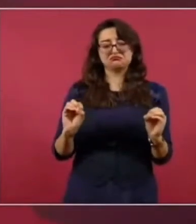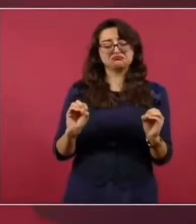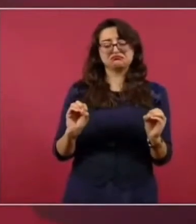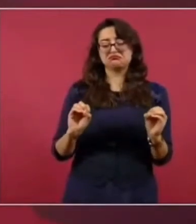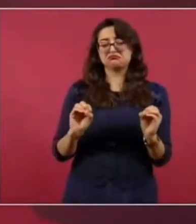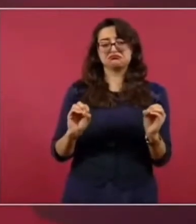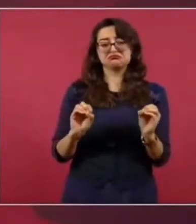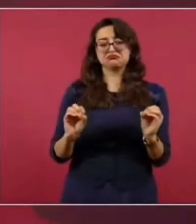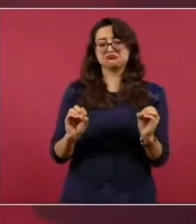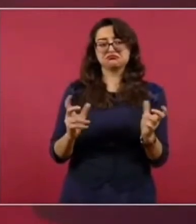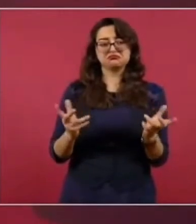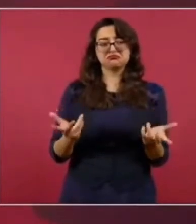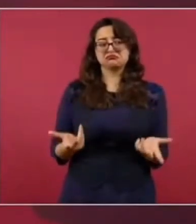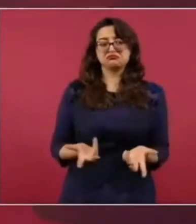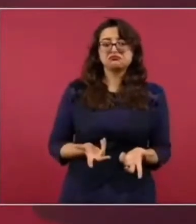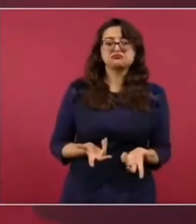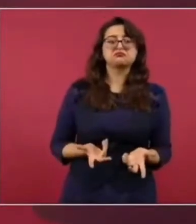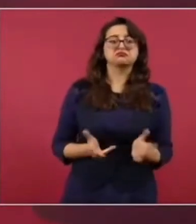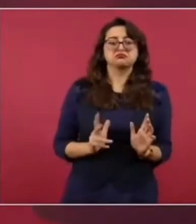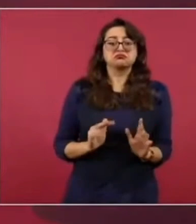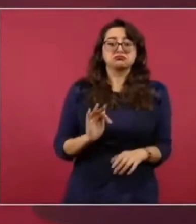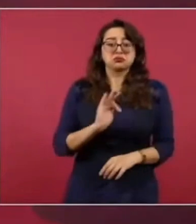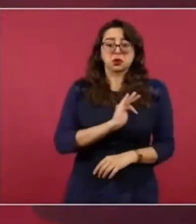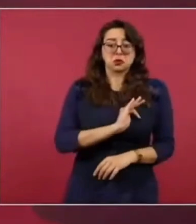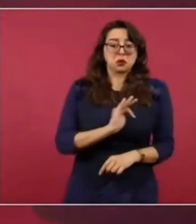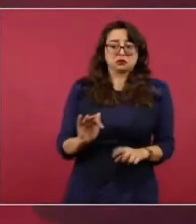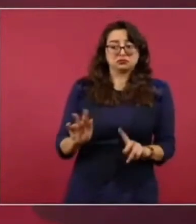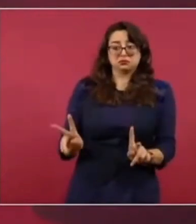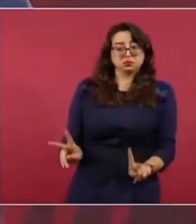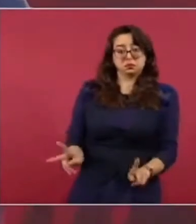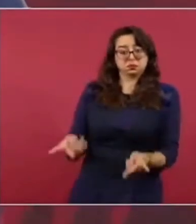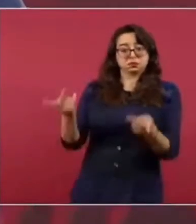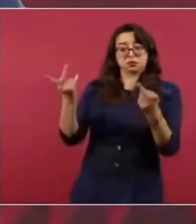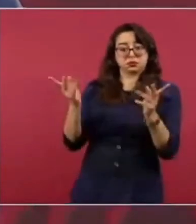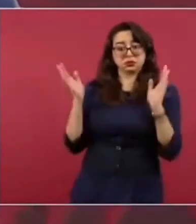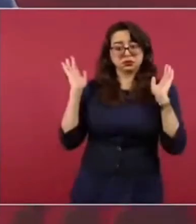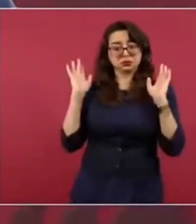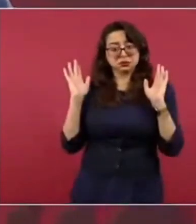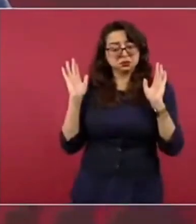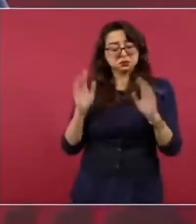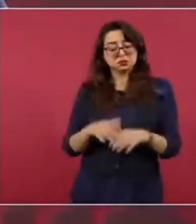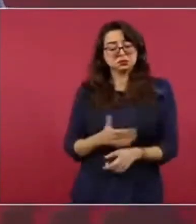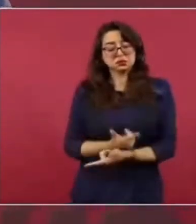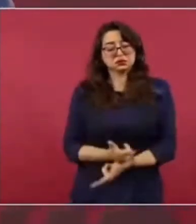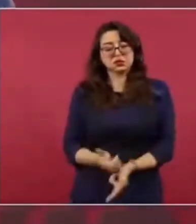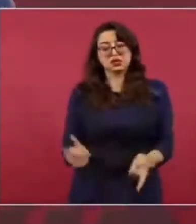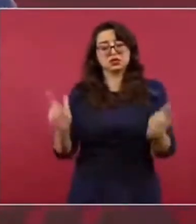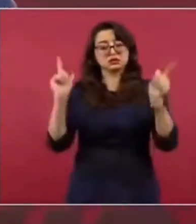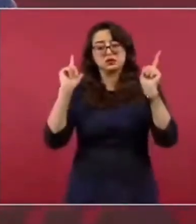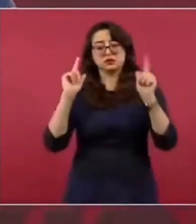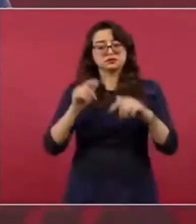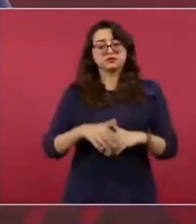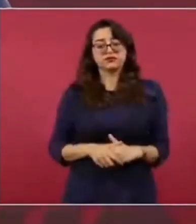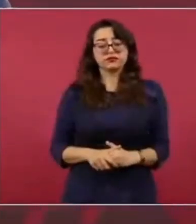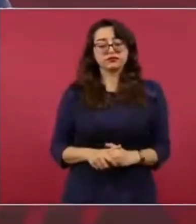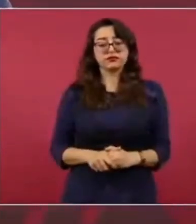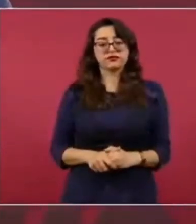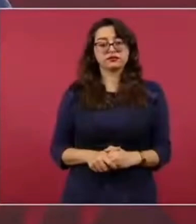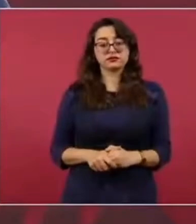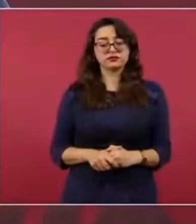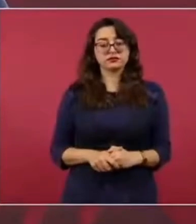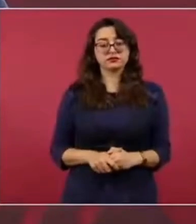problema en que se lleve a cabo esa operación. Ya definimos con